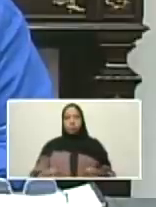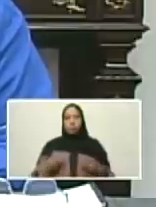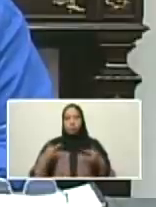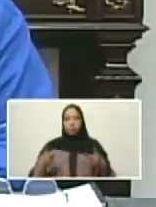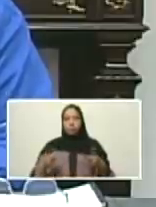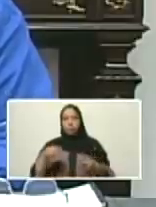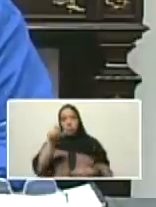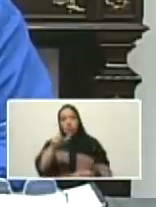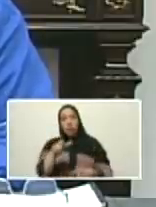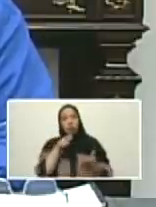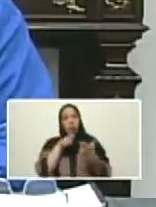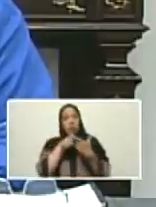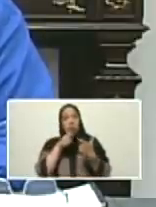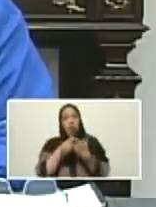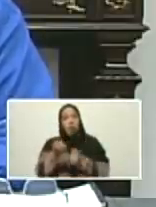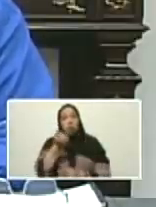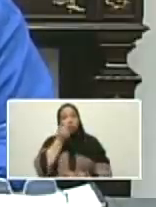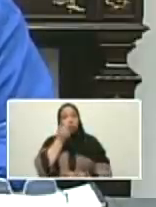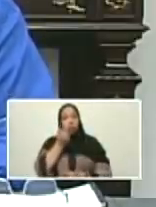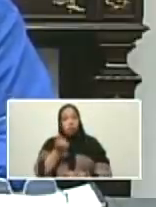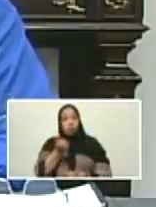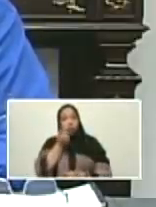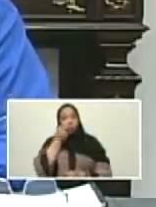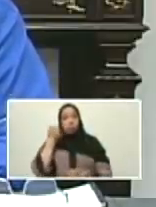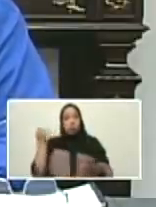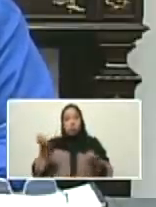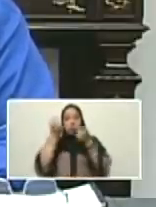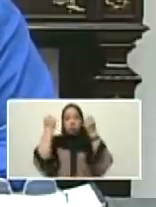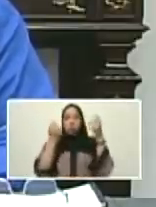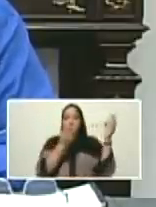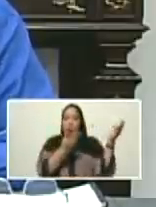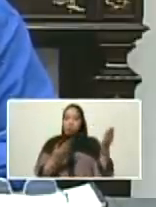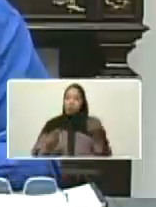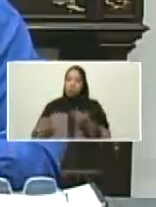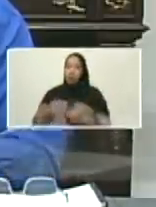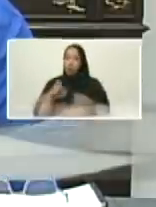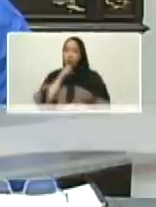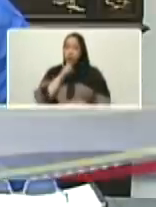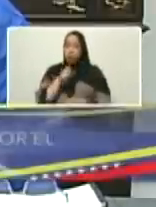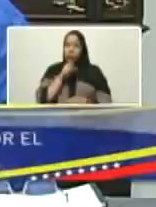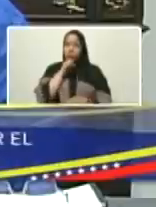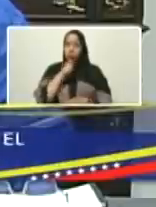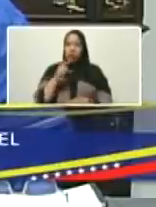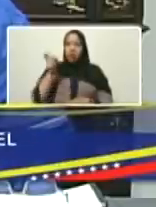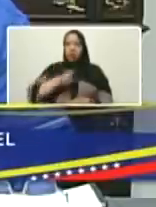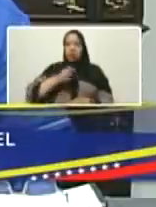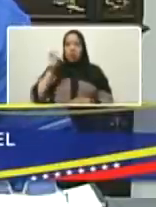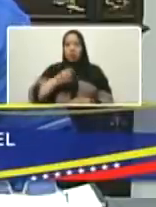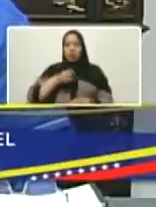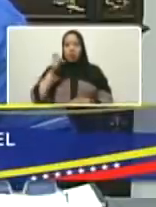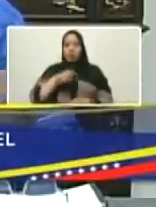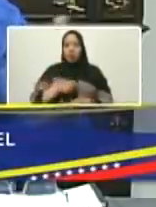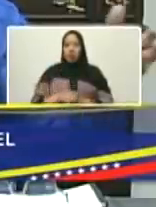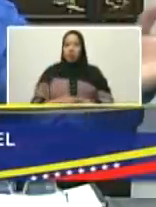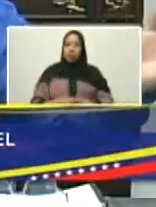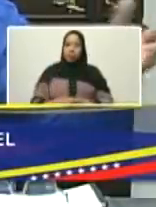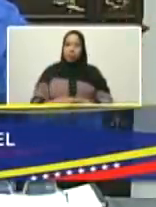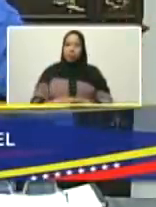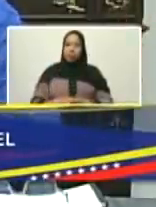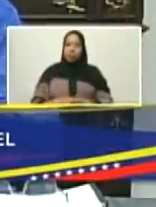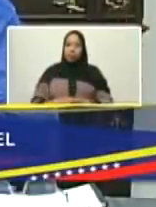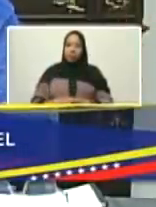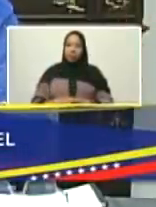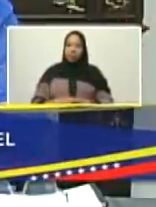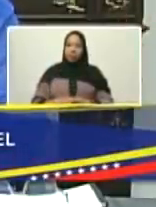intensa. Bienvenida a la batalla intensa, la batalla dura, batalla necesaria. Estuvimos conmemorando